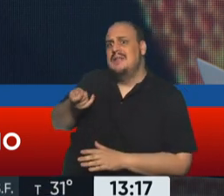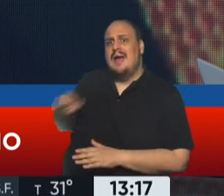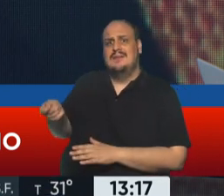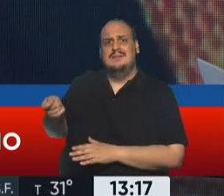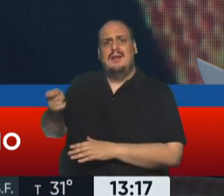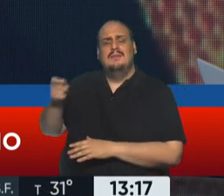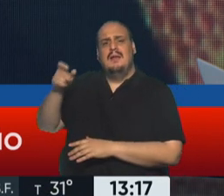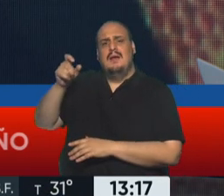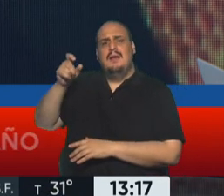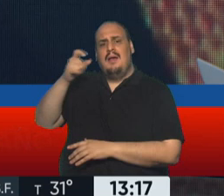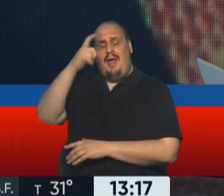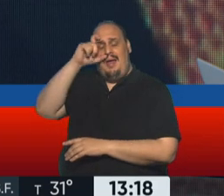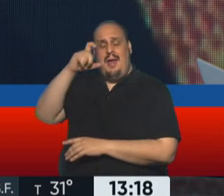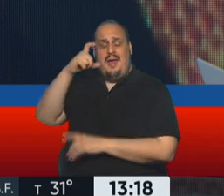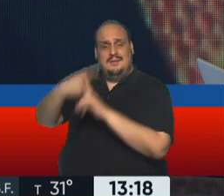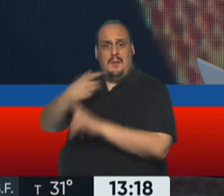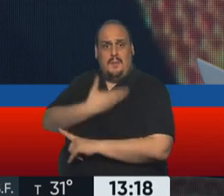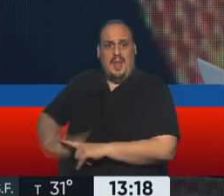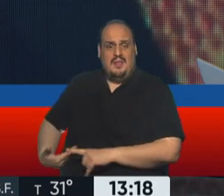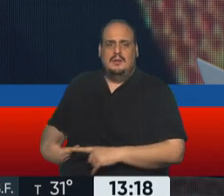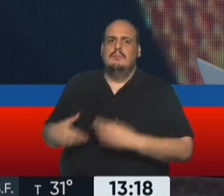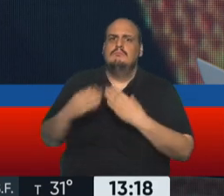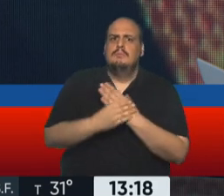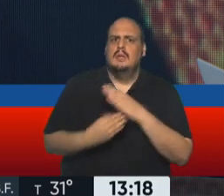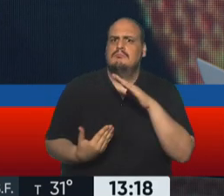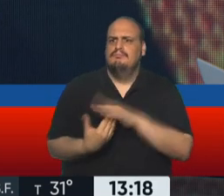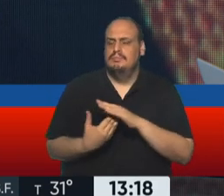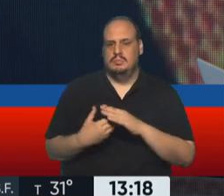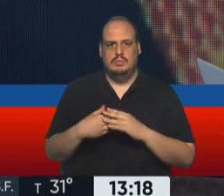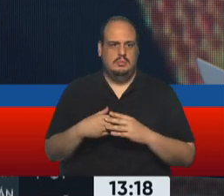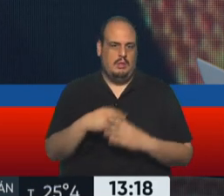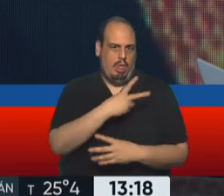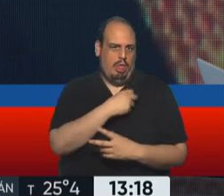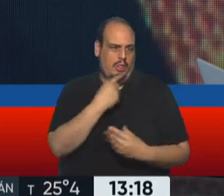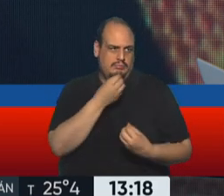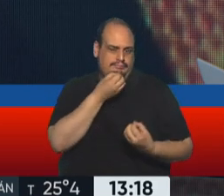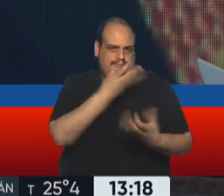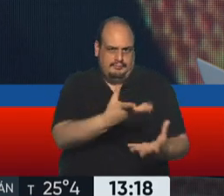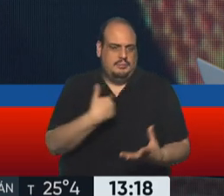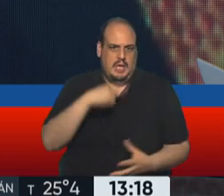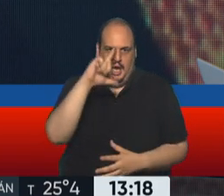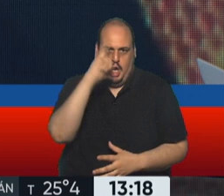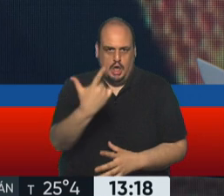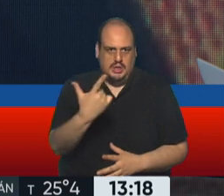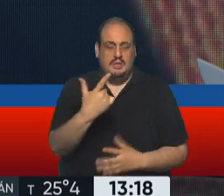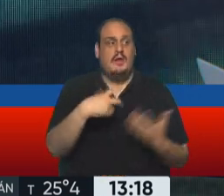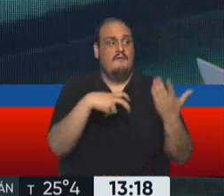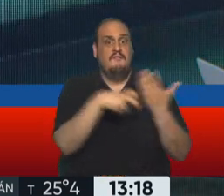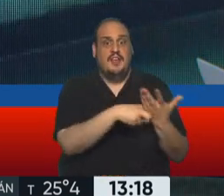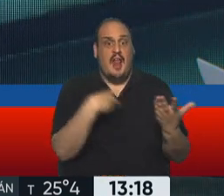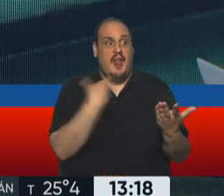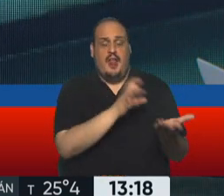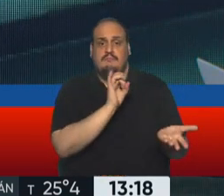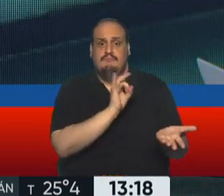en aquel momento del presidente. El primer ministro se defendió, se declaró por supuesto inocente, desplazó al fiscal general y también